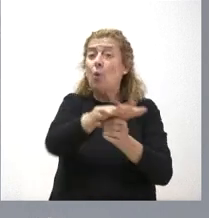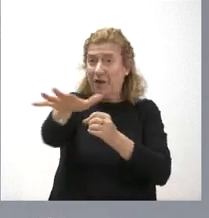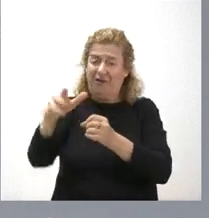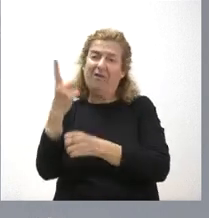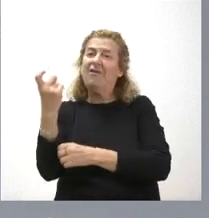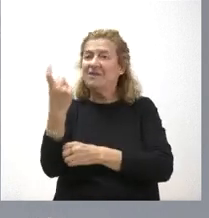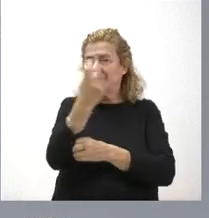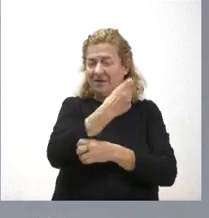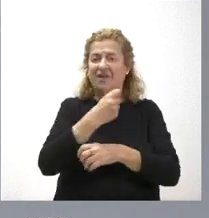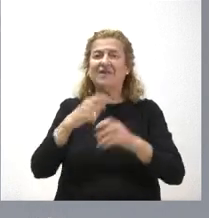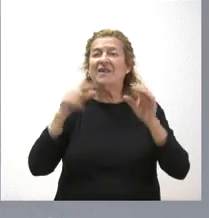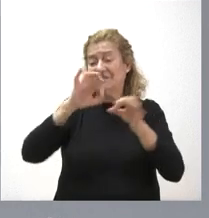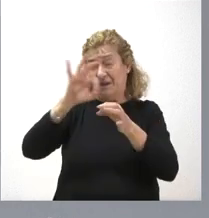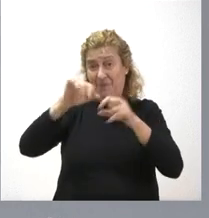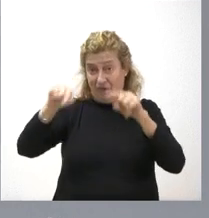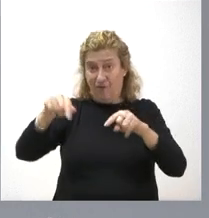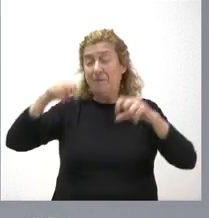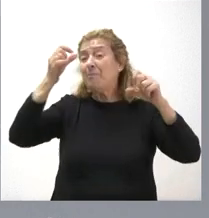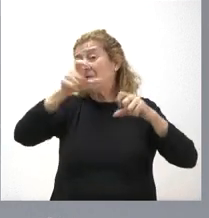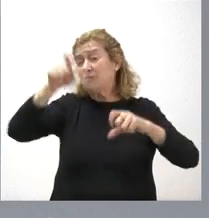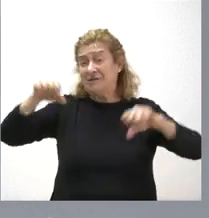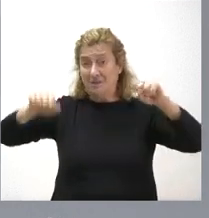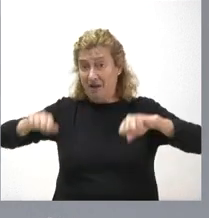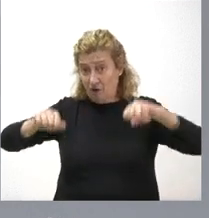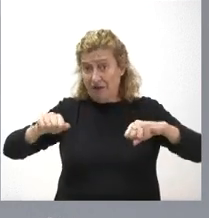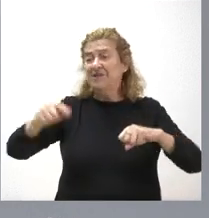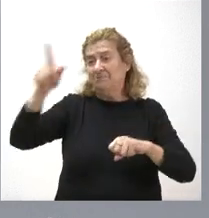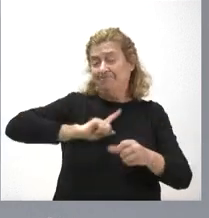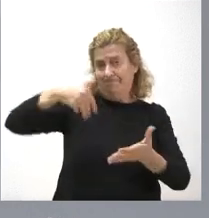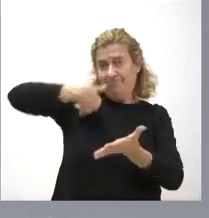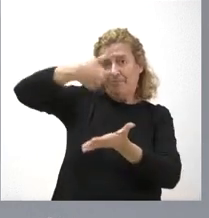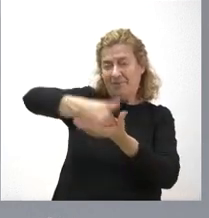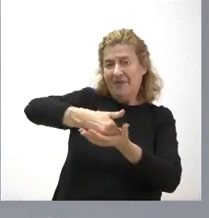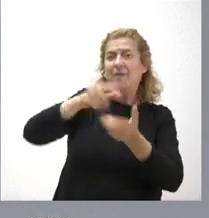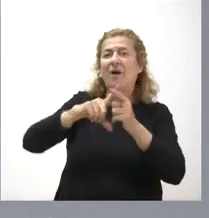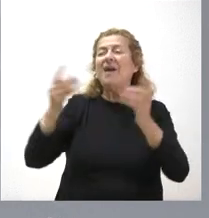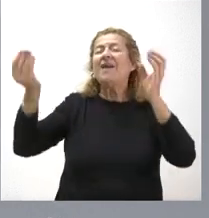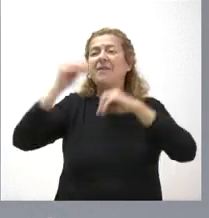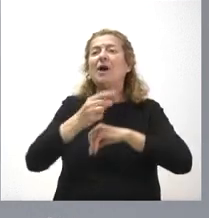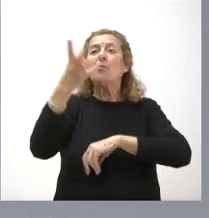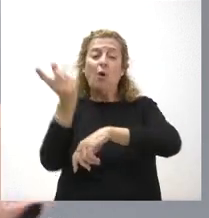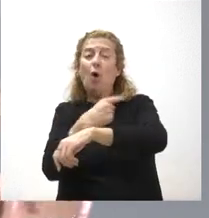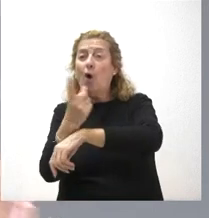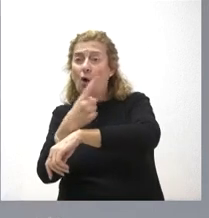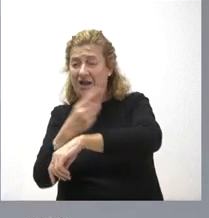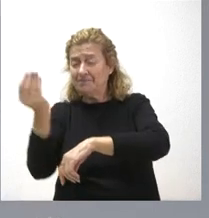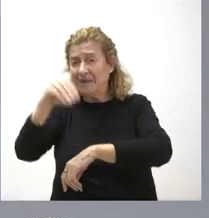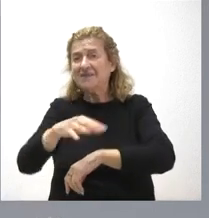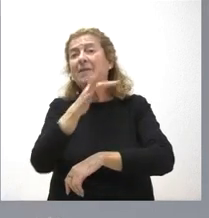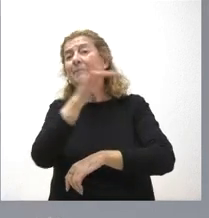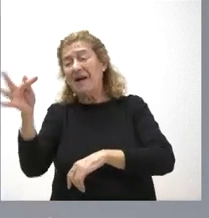necesidades de ese servicio de las mayores, que así nos lo demandaban, tanto incrementando el número de horas como el número